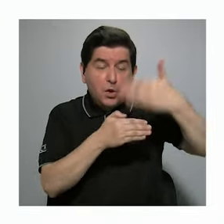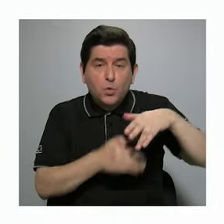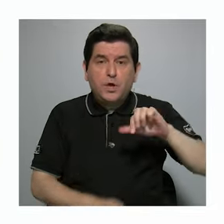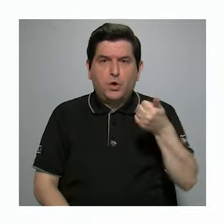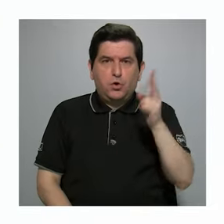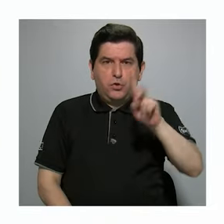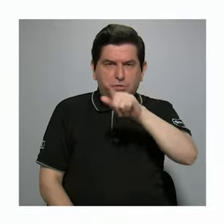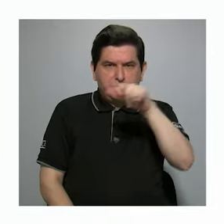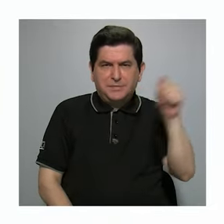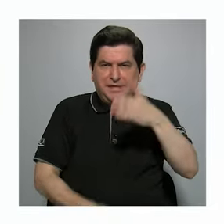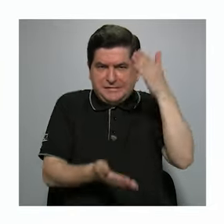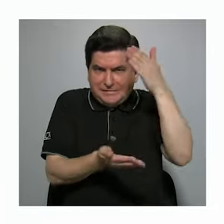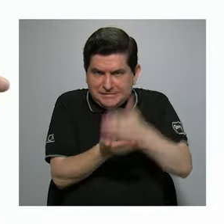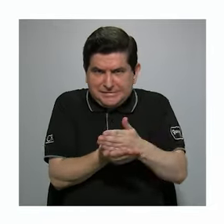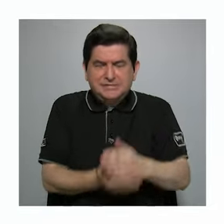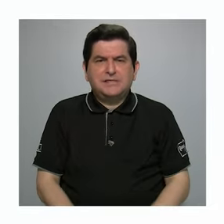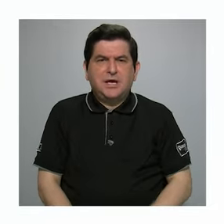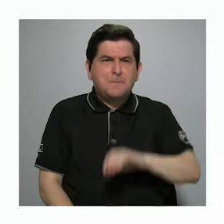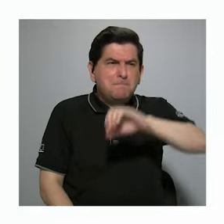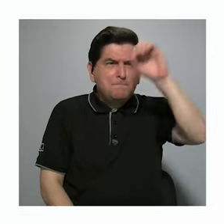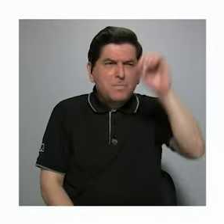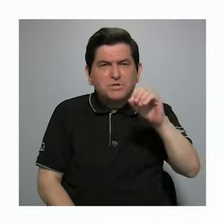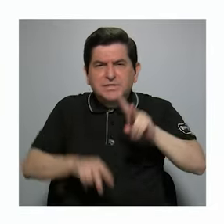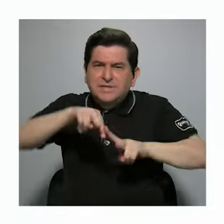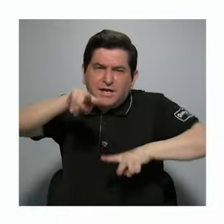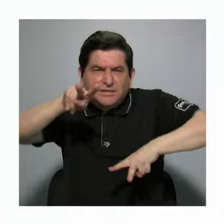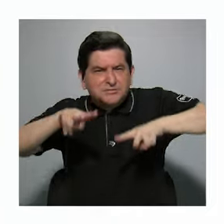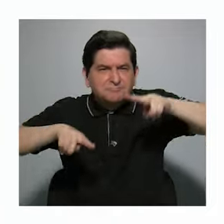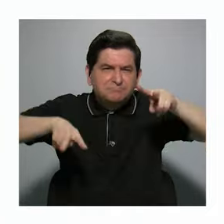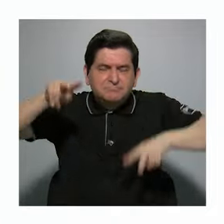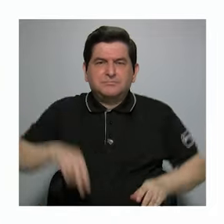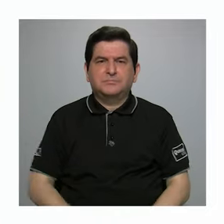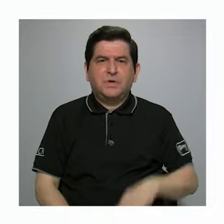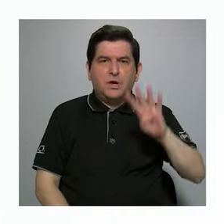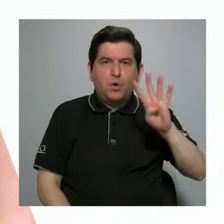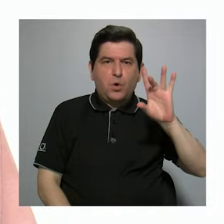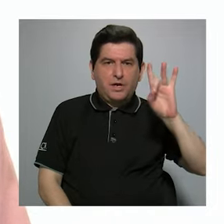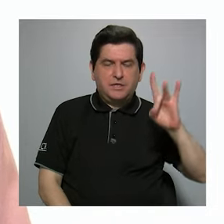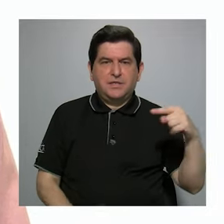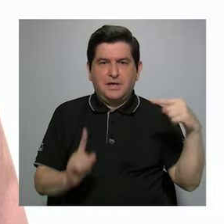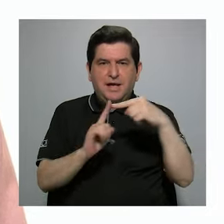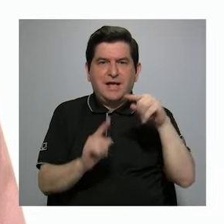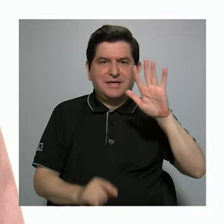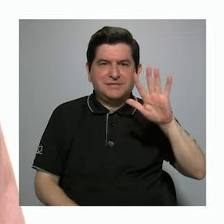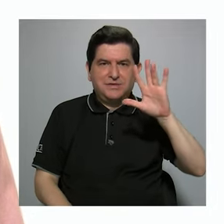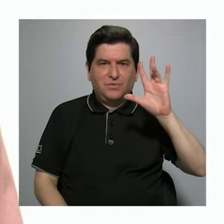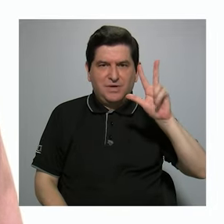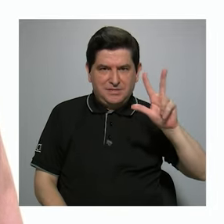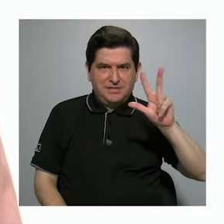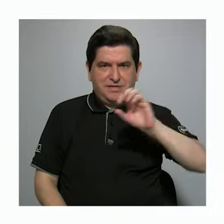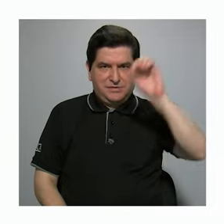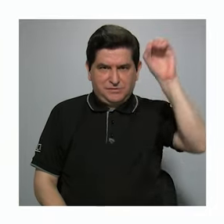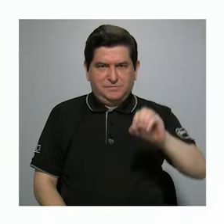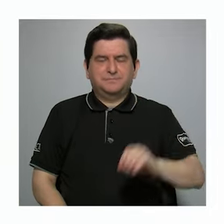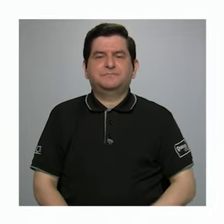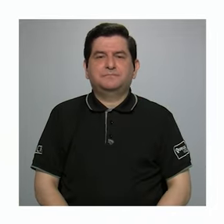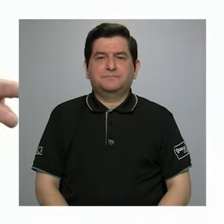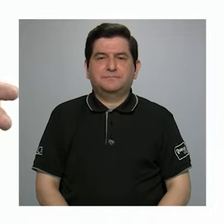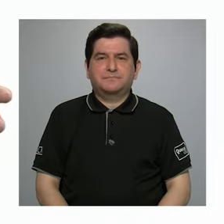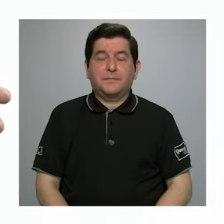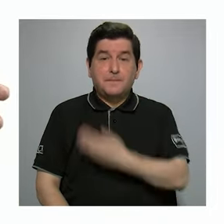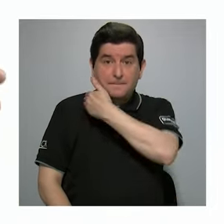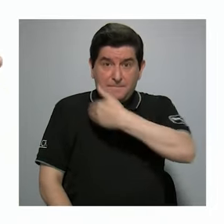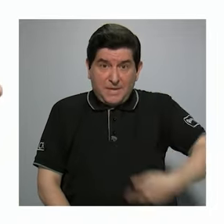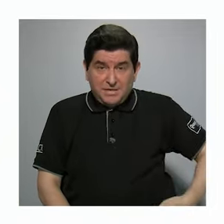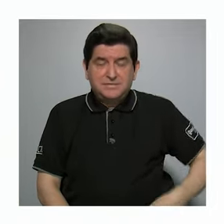12 meses de estancamiento en donde los porcentajes fluctuaron entre el 48% y el 53%. Asimismo, el